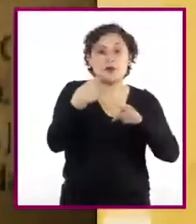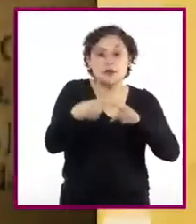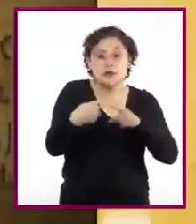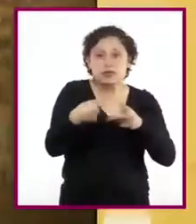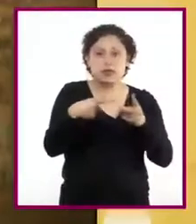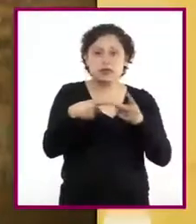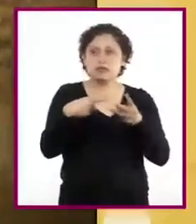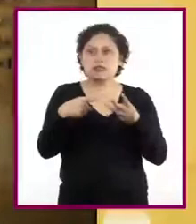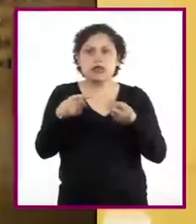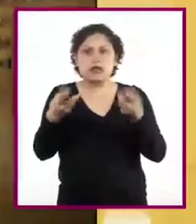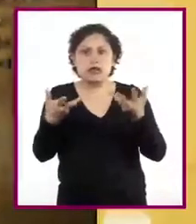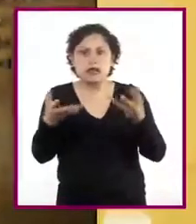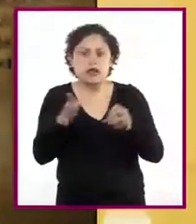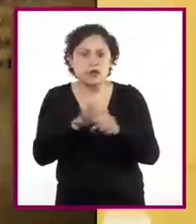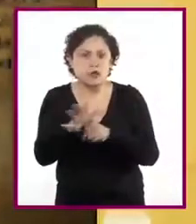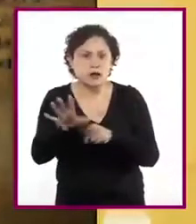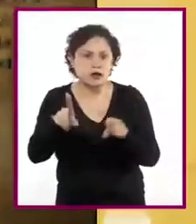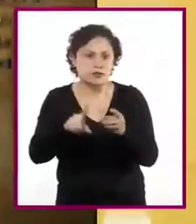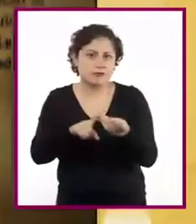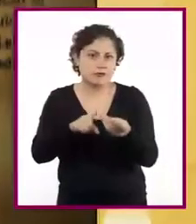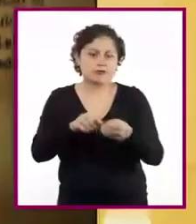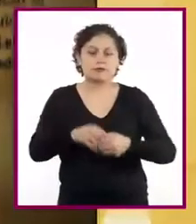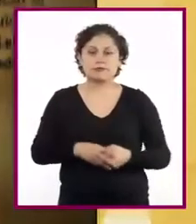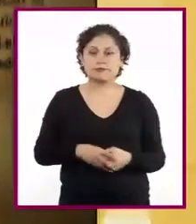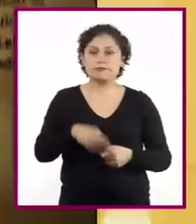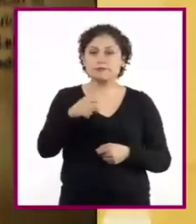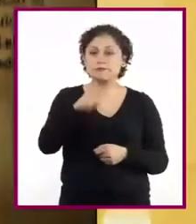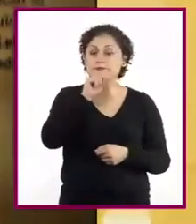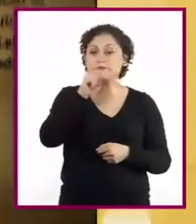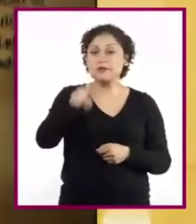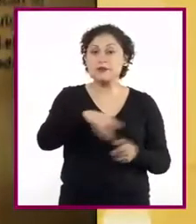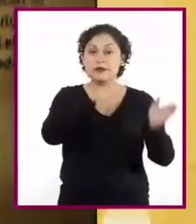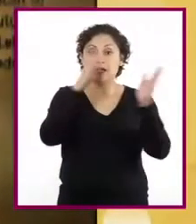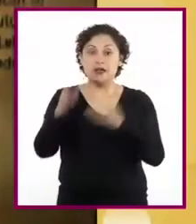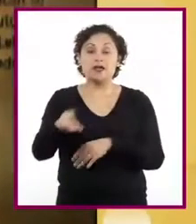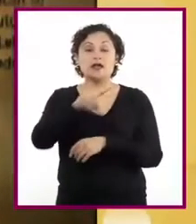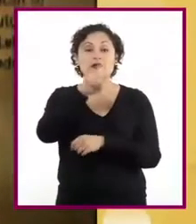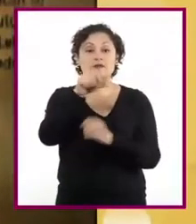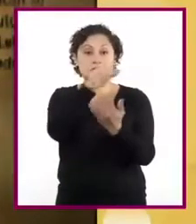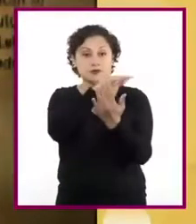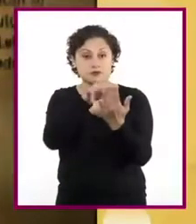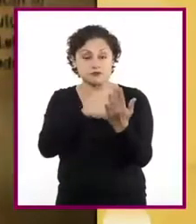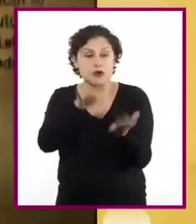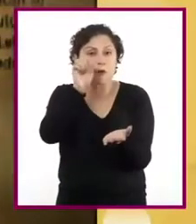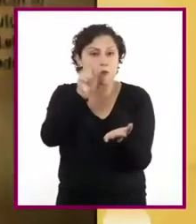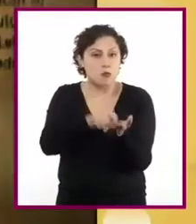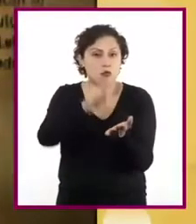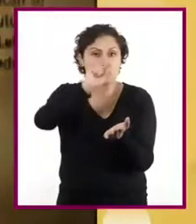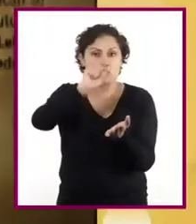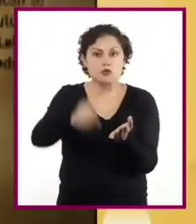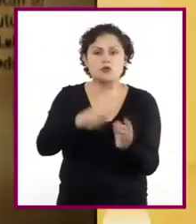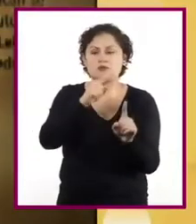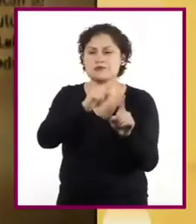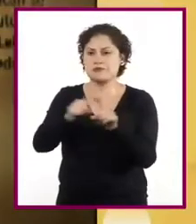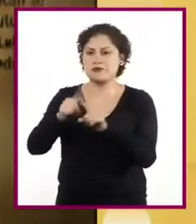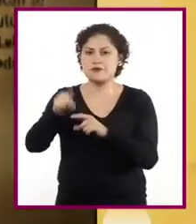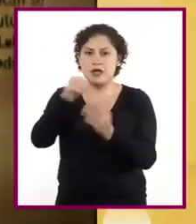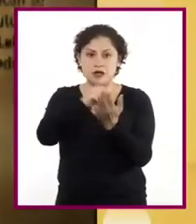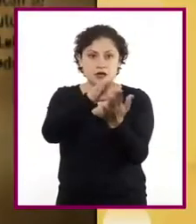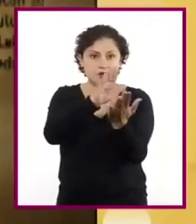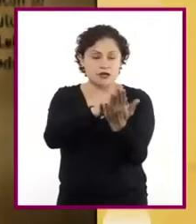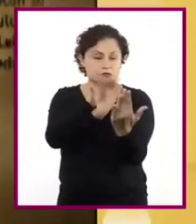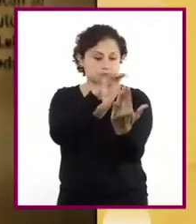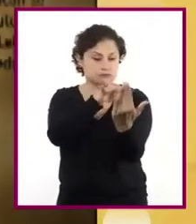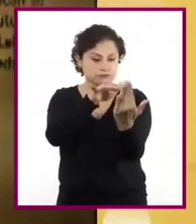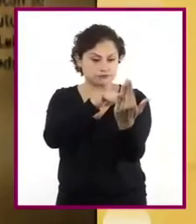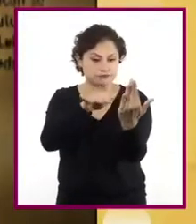En nuestra cuarta lectura, revisaremos la puntuación y la ortografía. Que los signos de puntuación definan claramente la separación